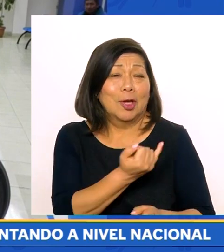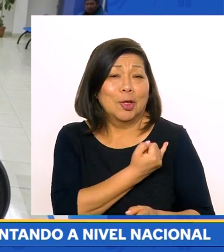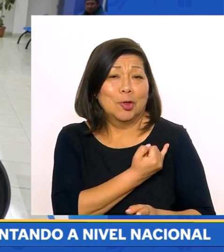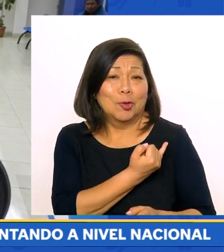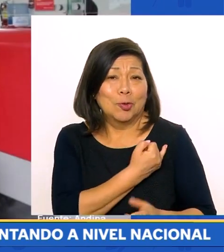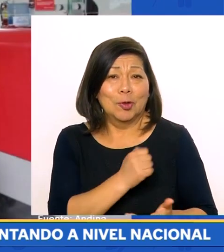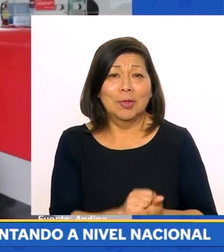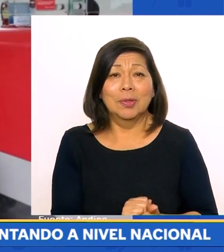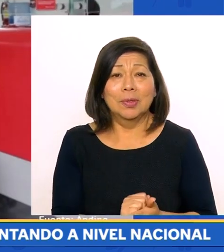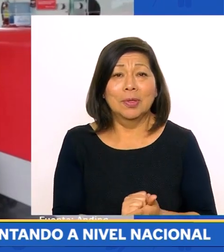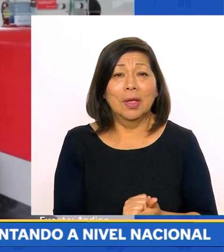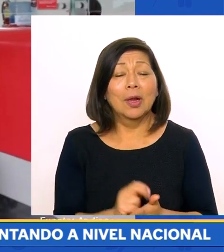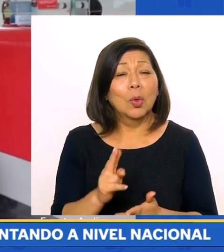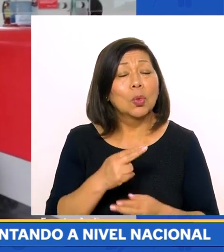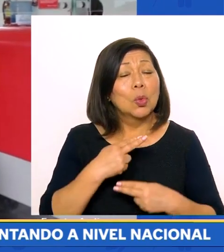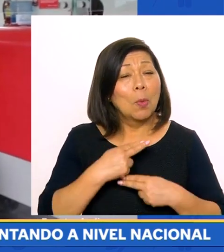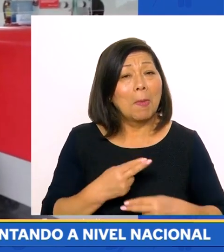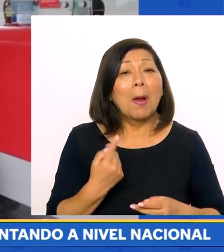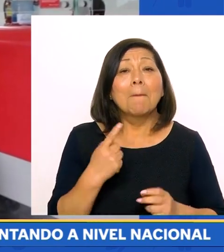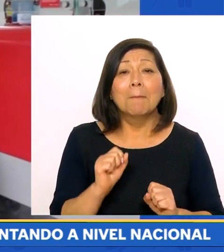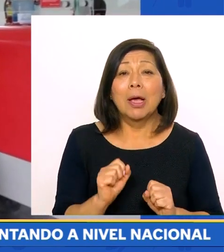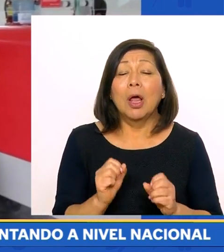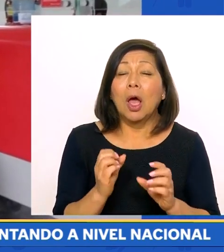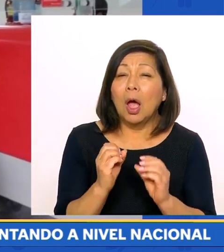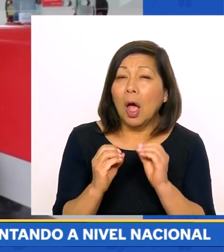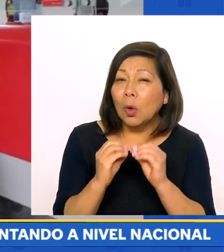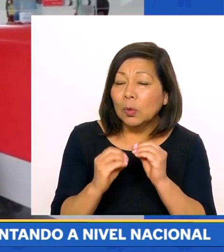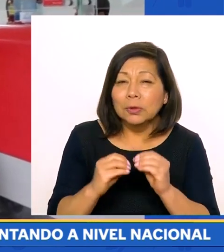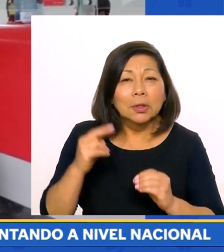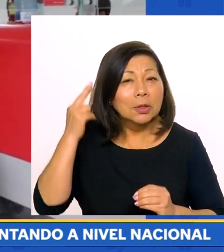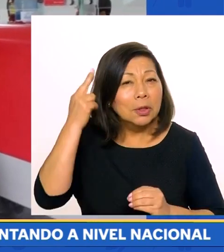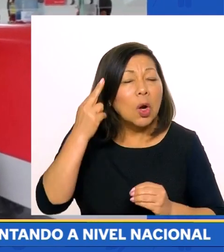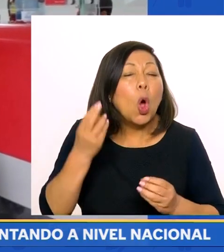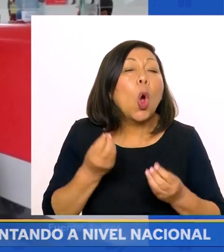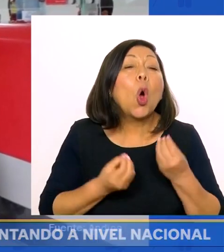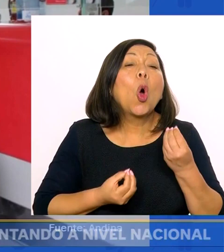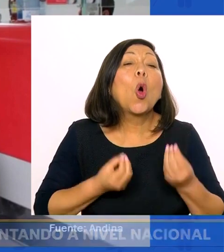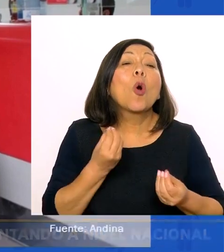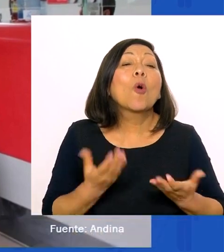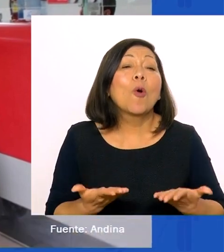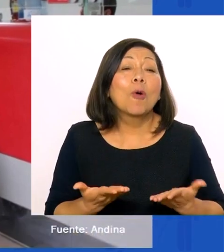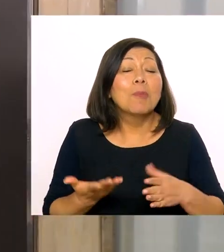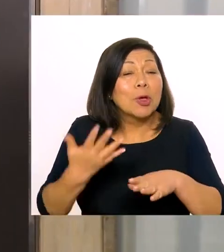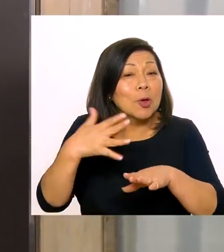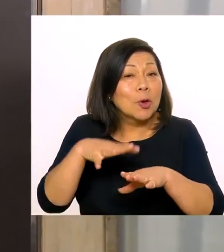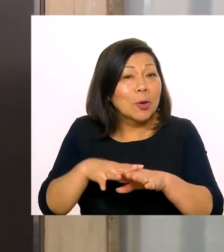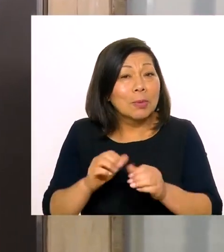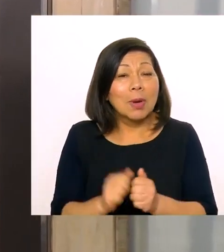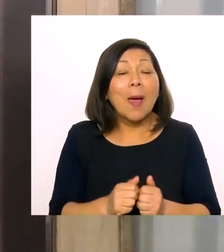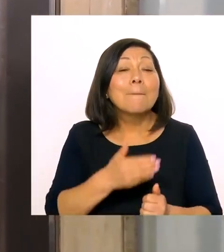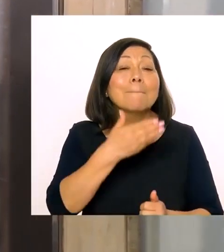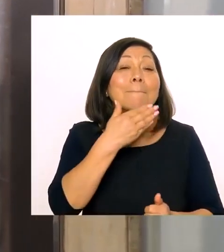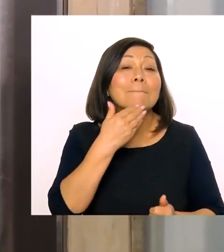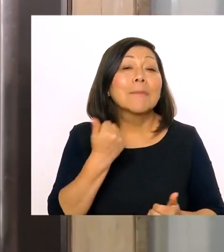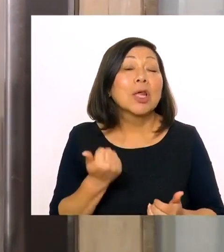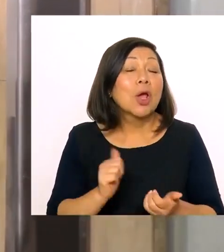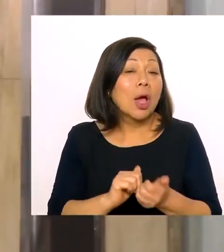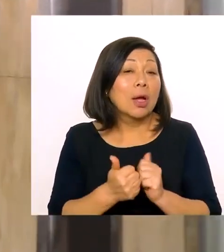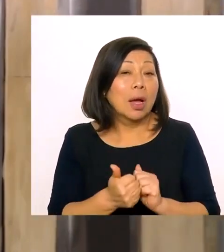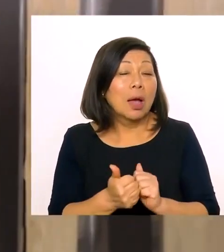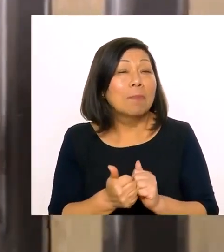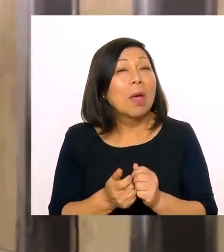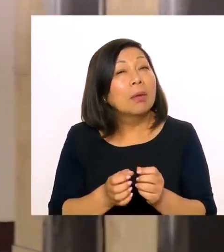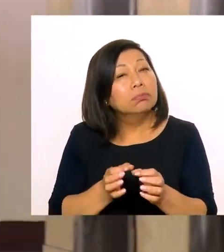nacional con todas las instituciones públicas, sobre todo las áreas de recursos humanos, para los ajustes razonables. ¿Cómo vamos a